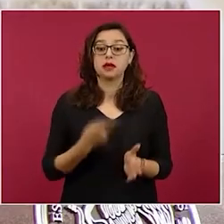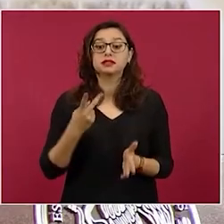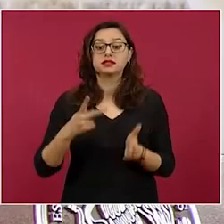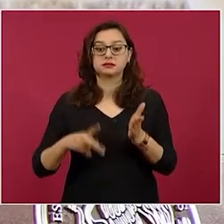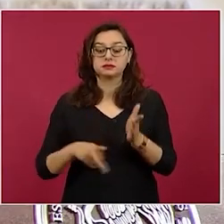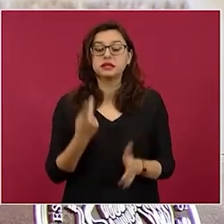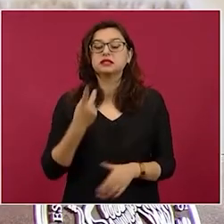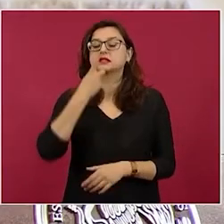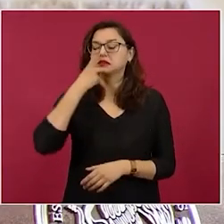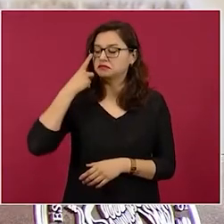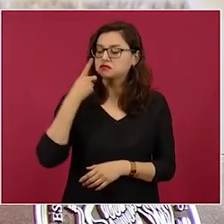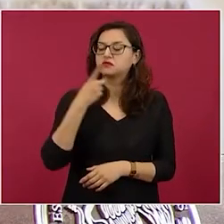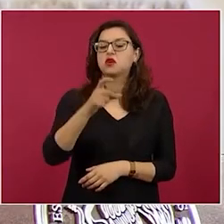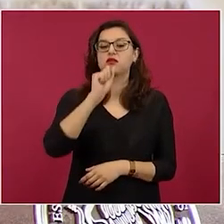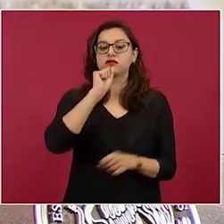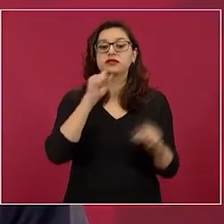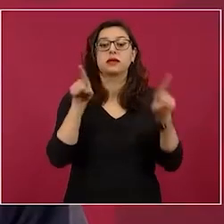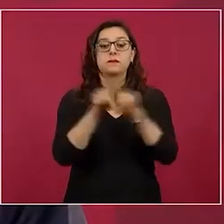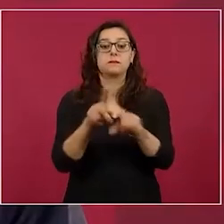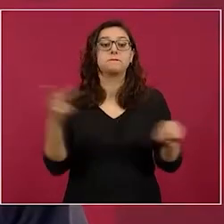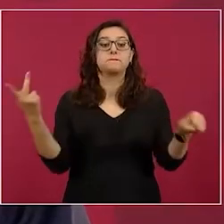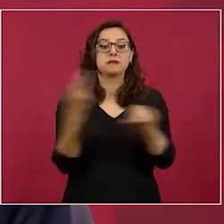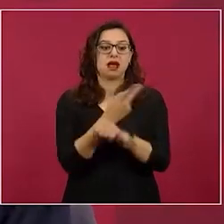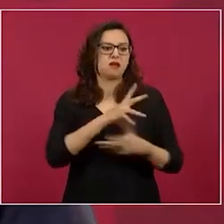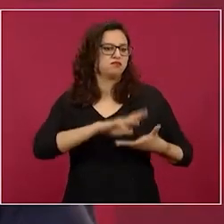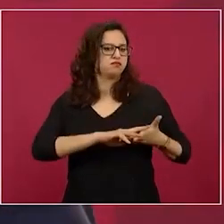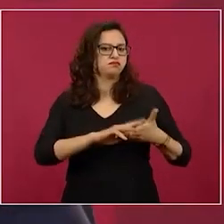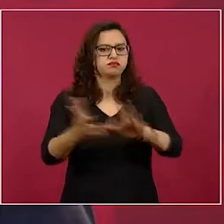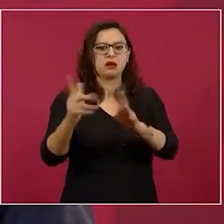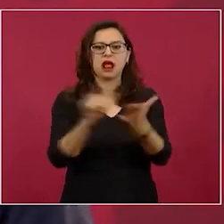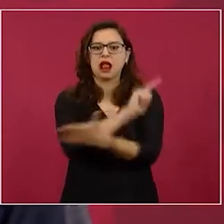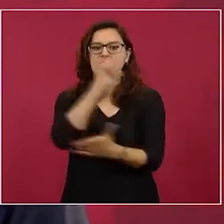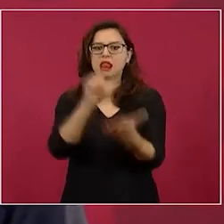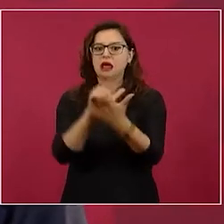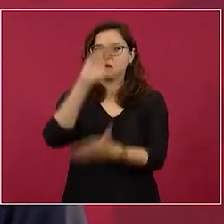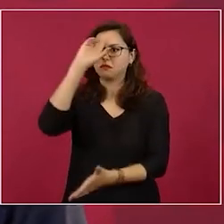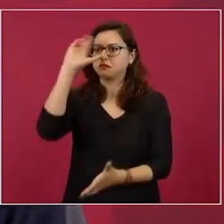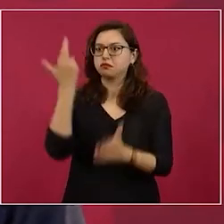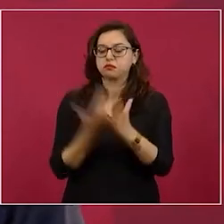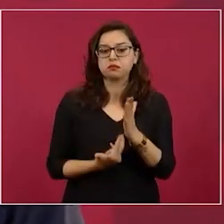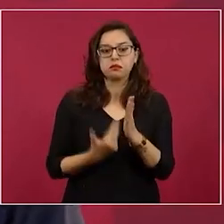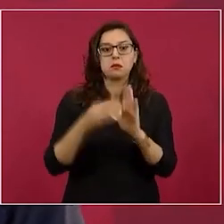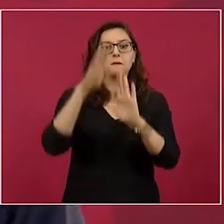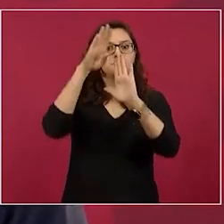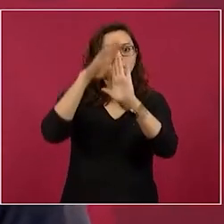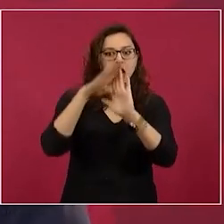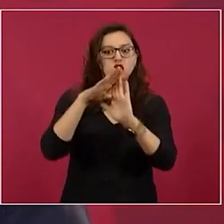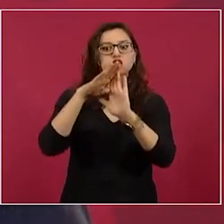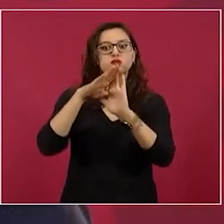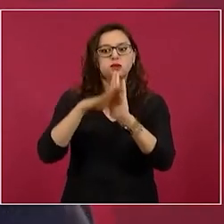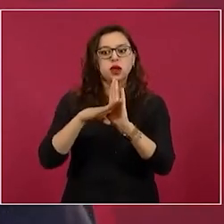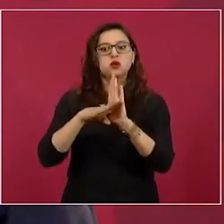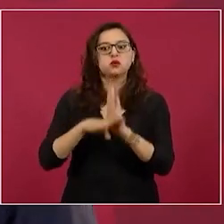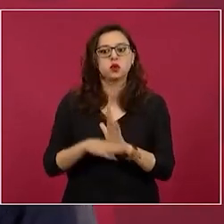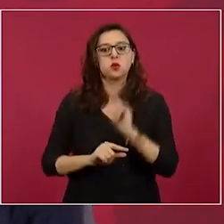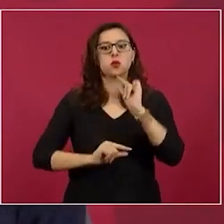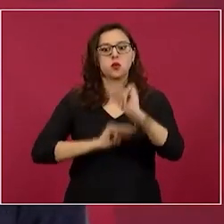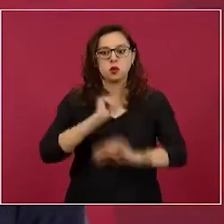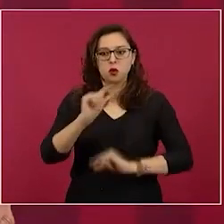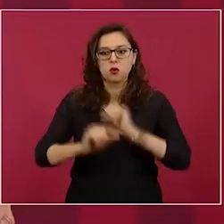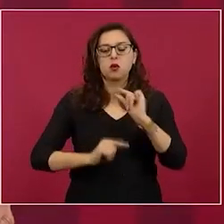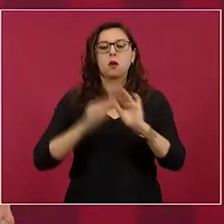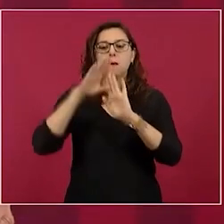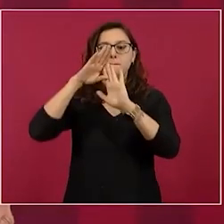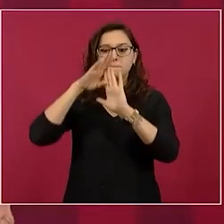disminuyendo la incidencia delictiva y ahí están los datos es más los voy a poner